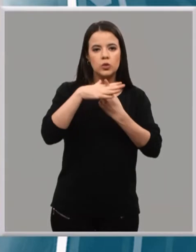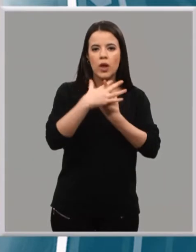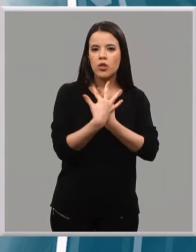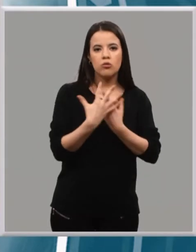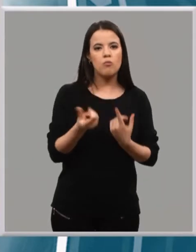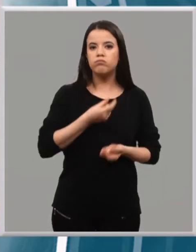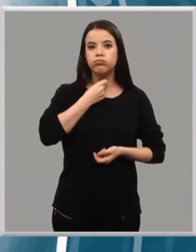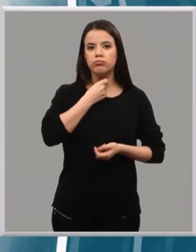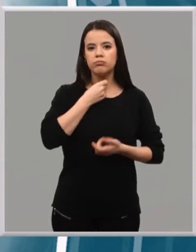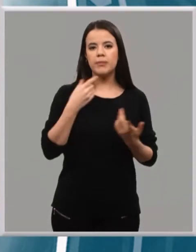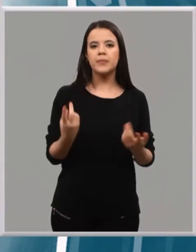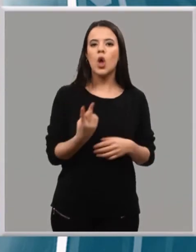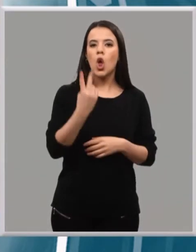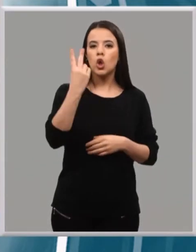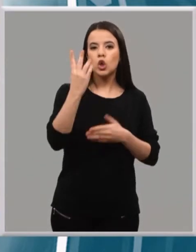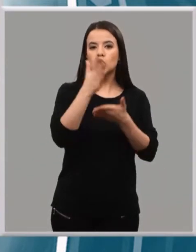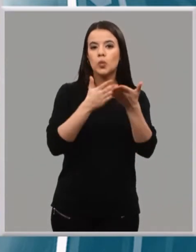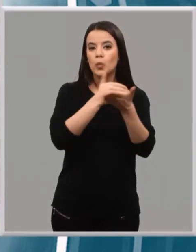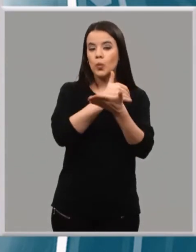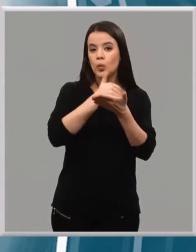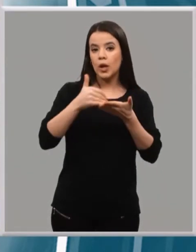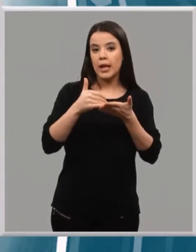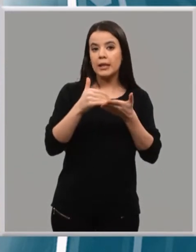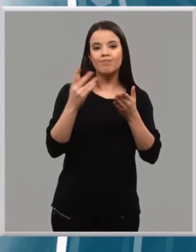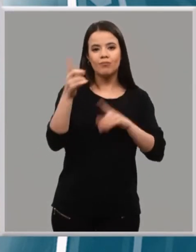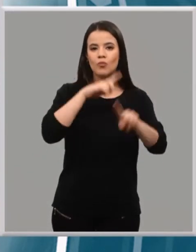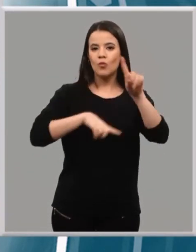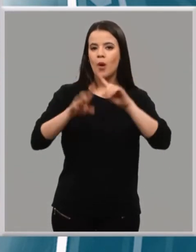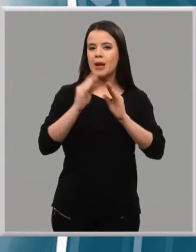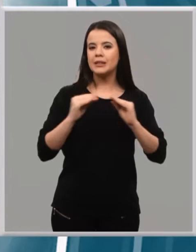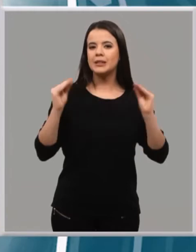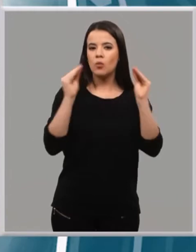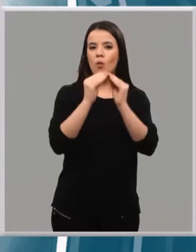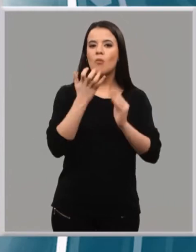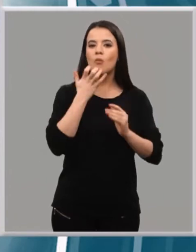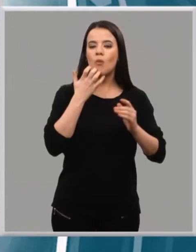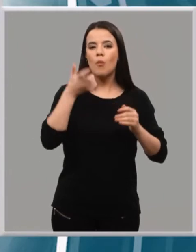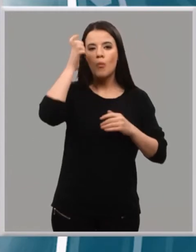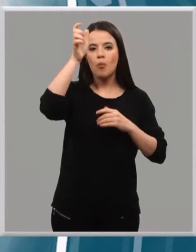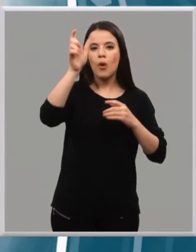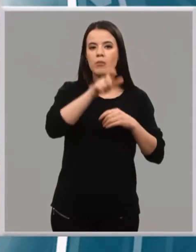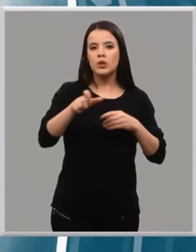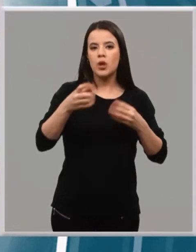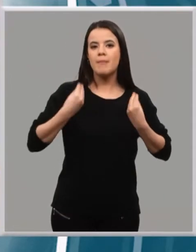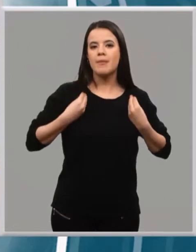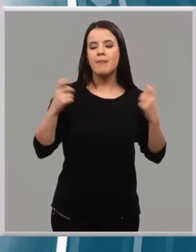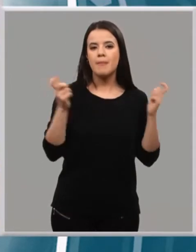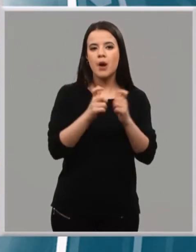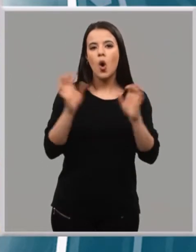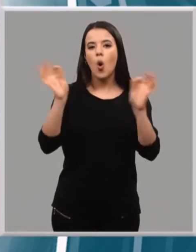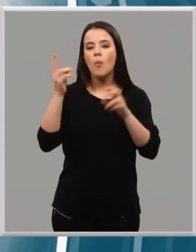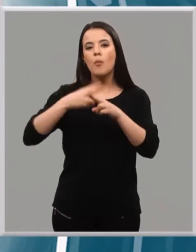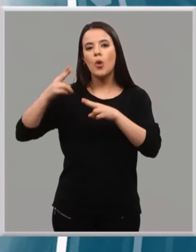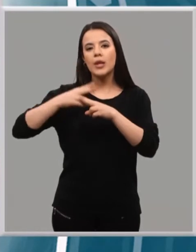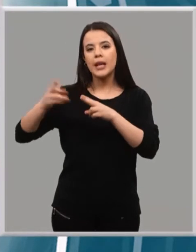asfixia. Dos comunidades del Valle Medio del Ebro con problemas en común como la despoblación o la política agroalimentaria y que el próximo